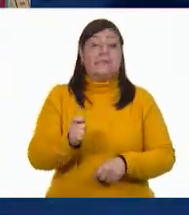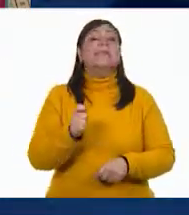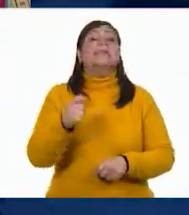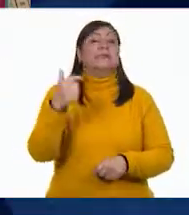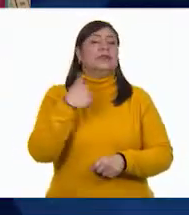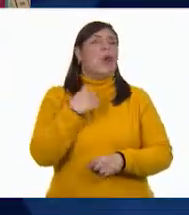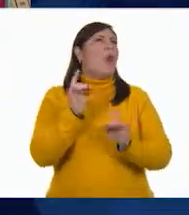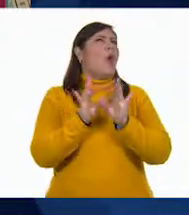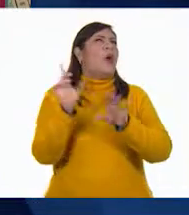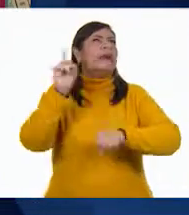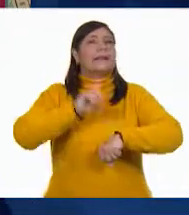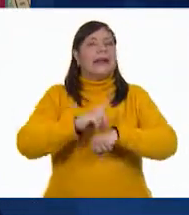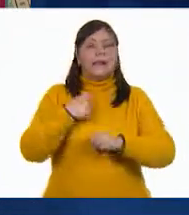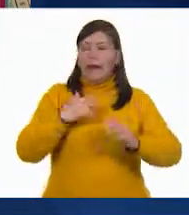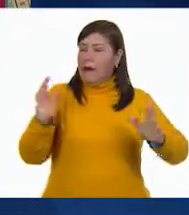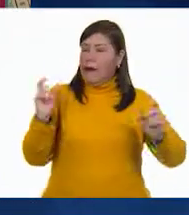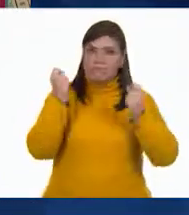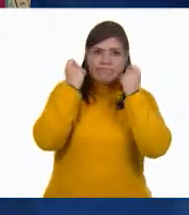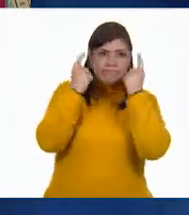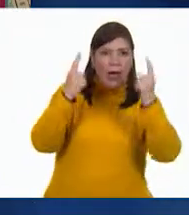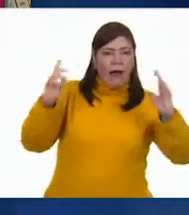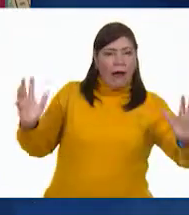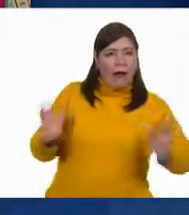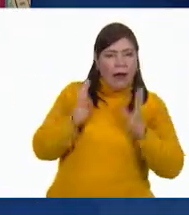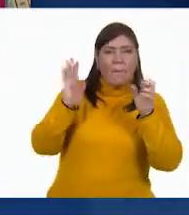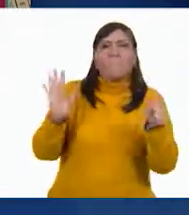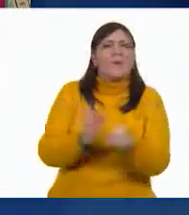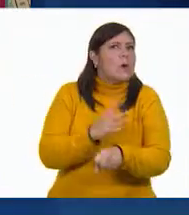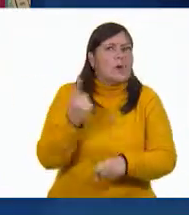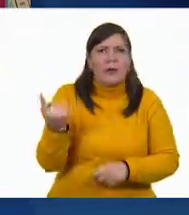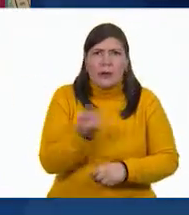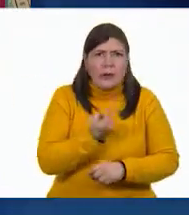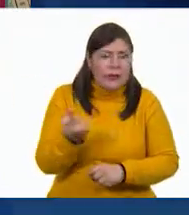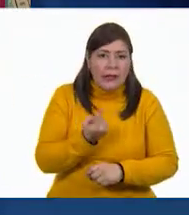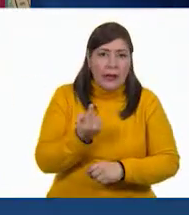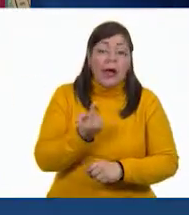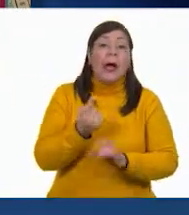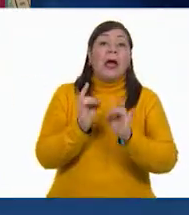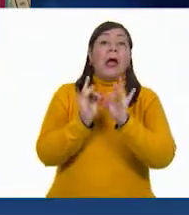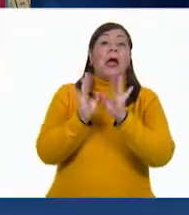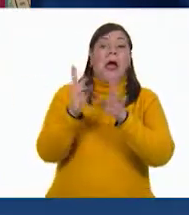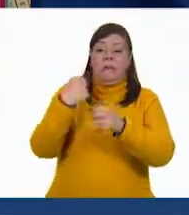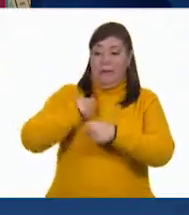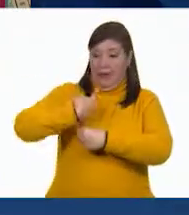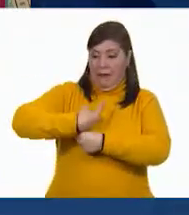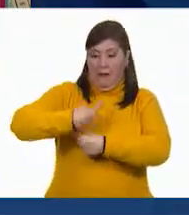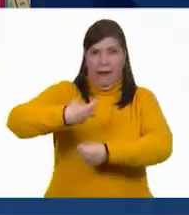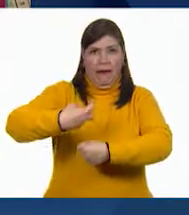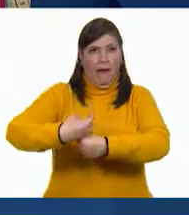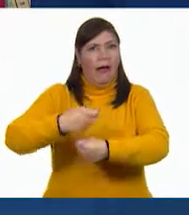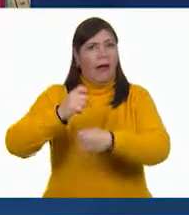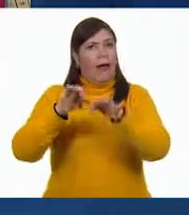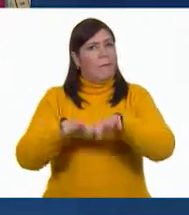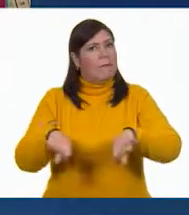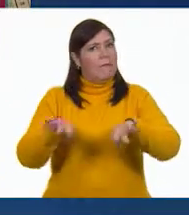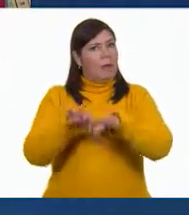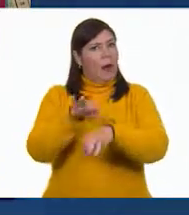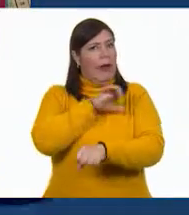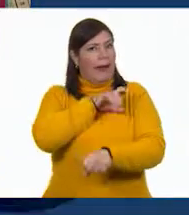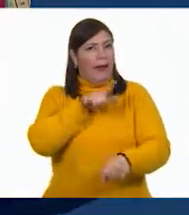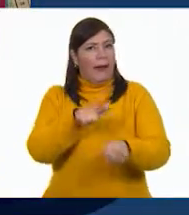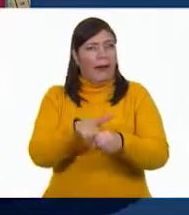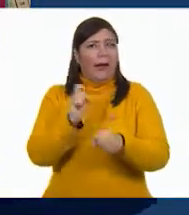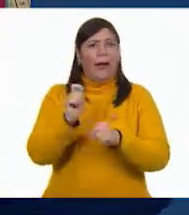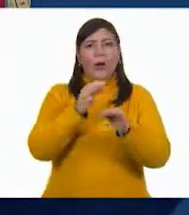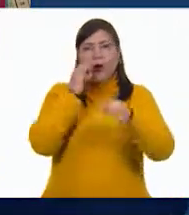estaba muy sorprendida porque fui invitada especial en el noticiero